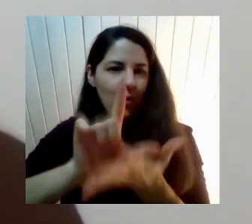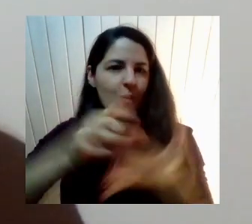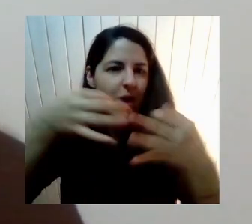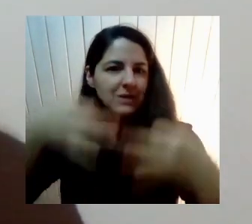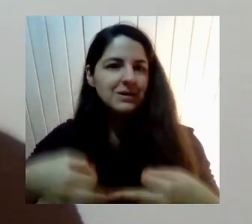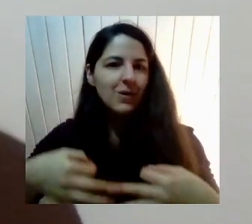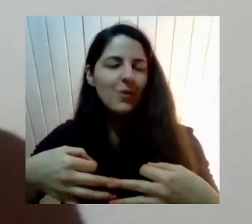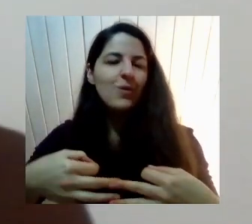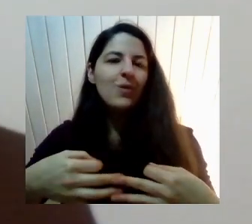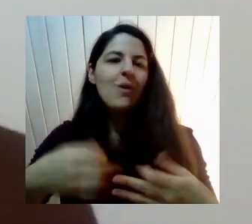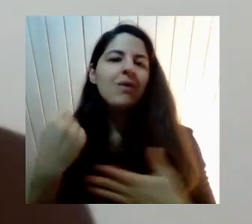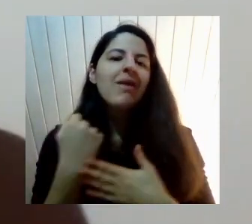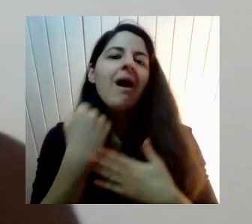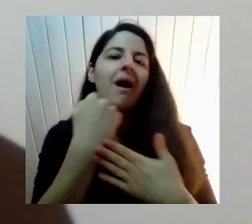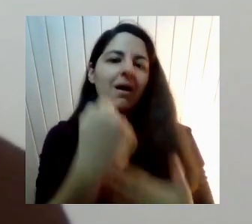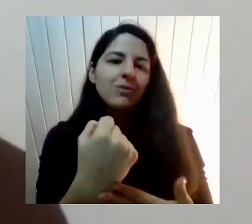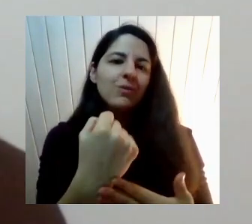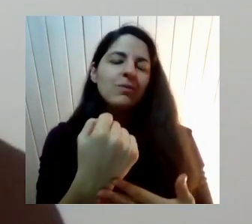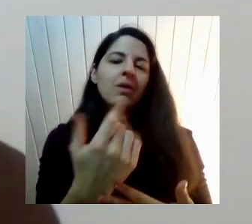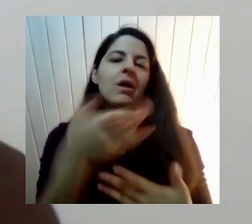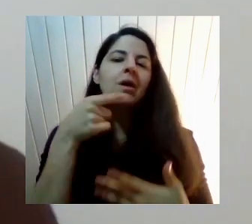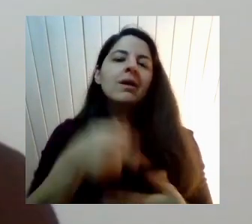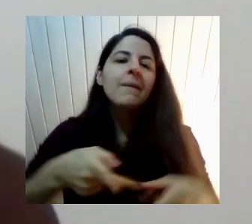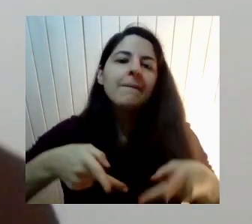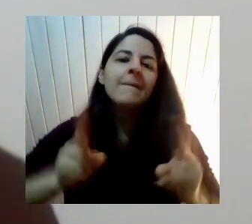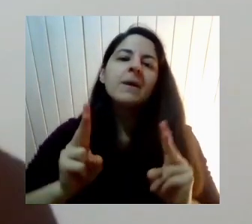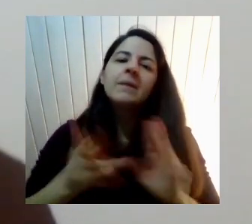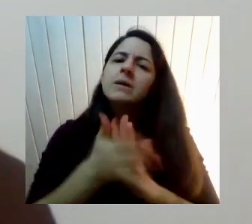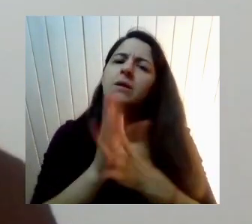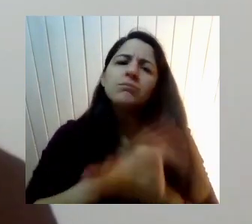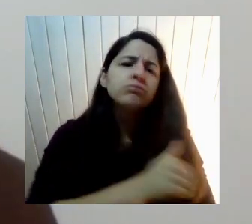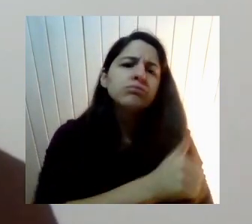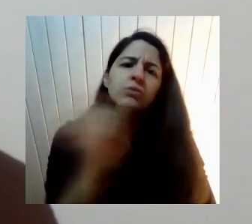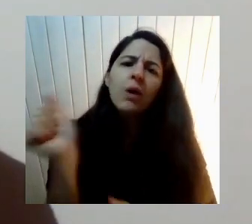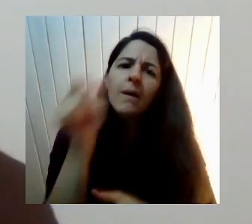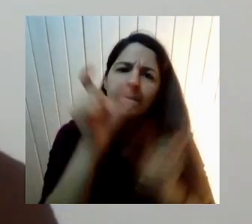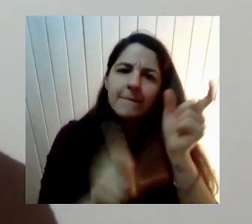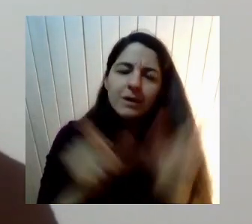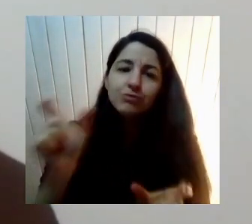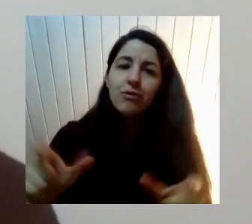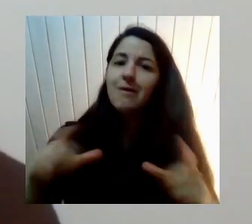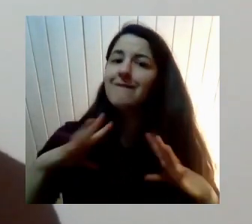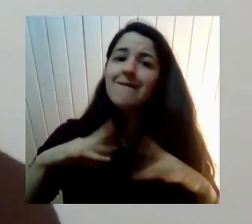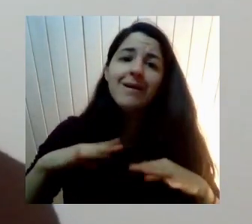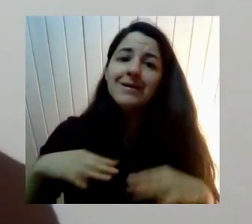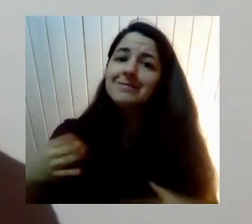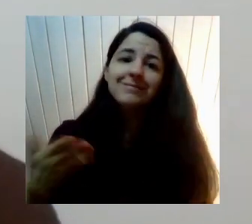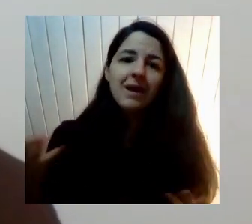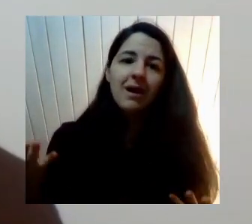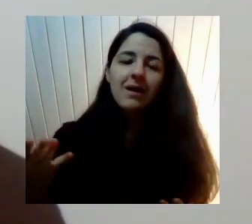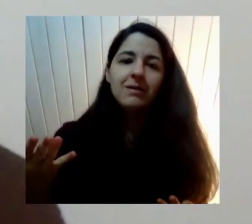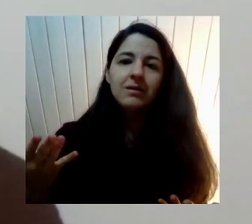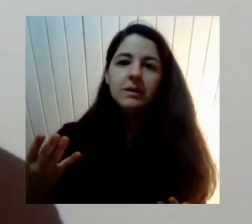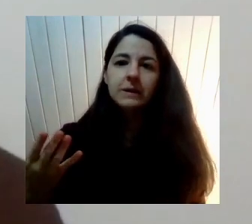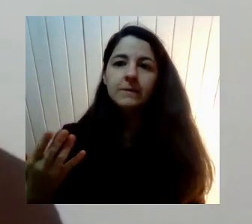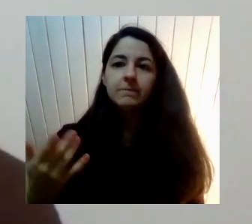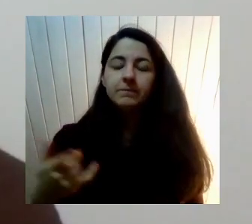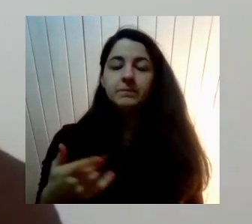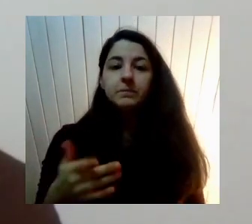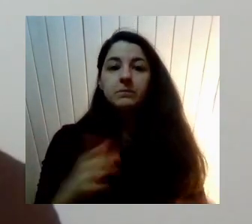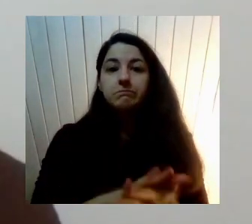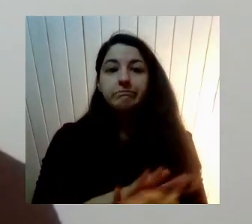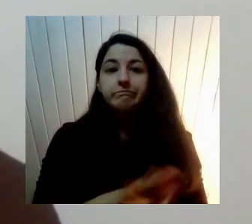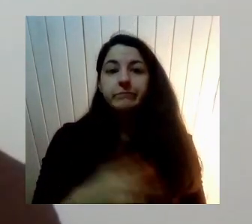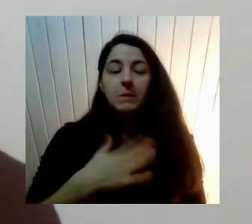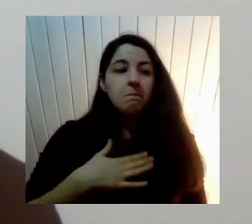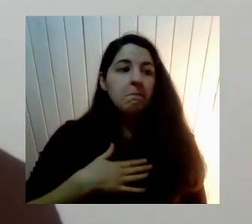Que le permita A todas las personas Independiente De quién quieran ser Ser felices Digamos Yo creo que si a uno Le preguntan ¿Cuál es el objetivo De